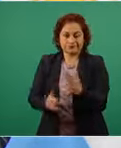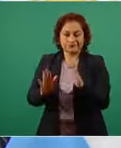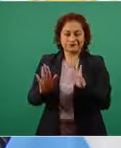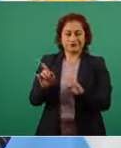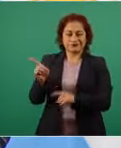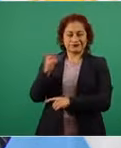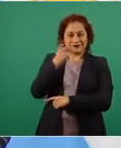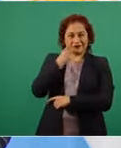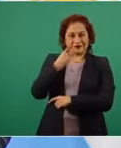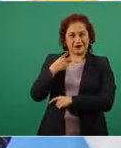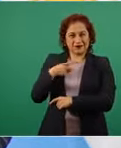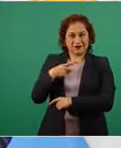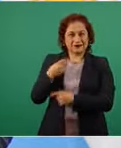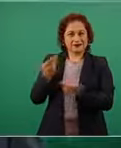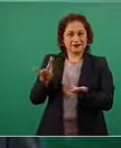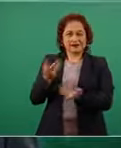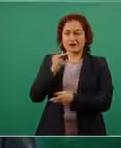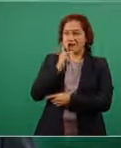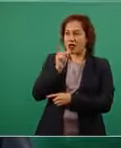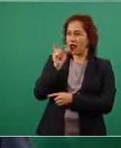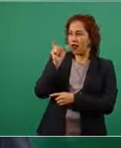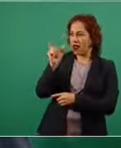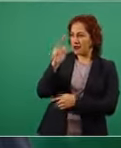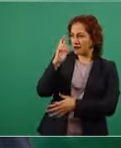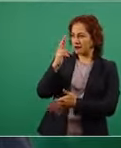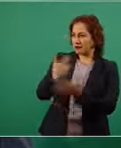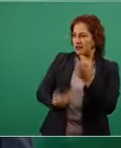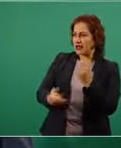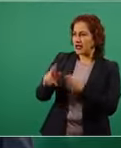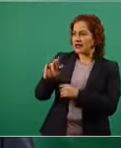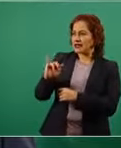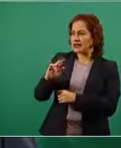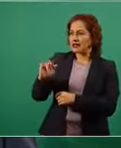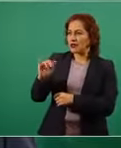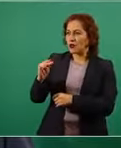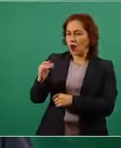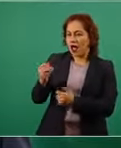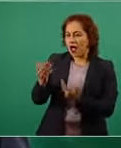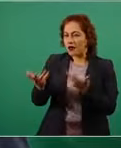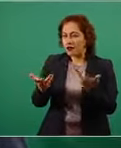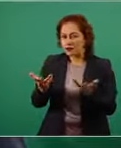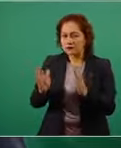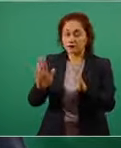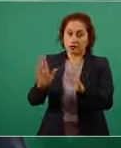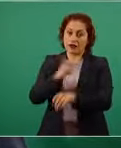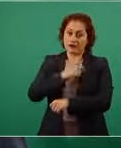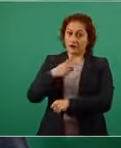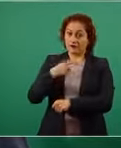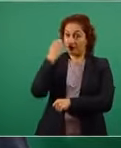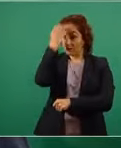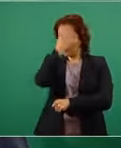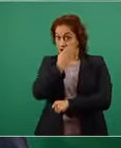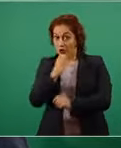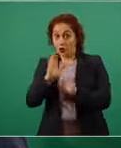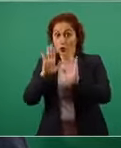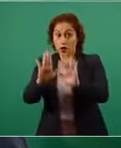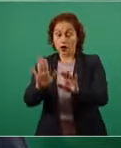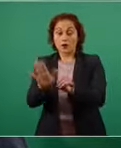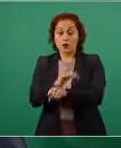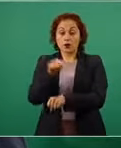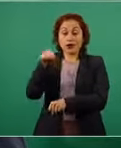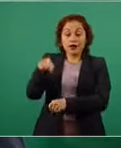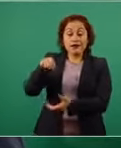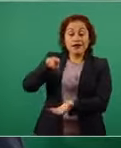un dato o un concepto a revisar porque entre los vacunados había personas que estratégicamente debían